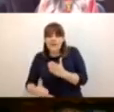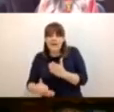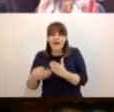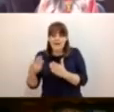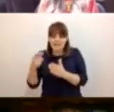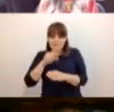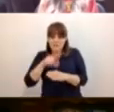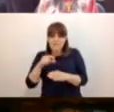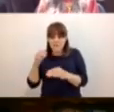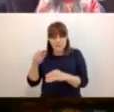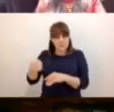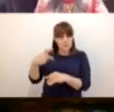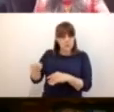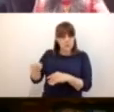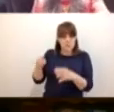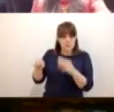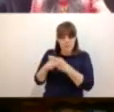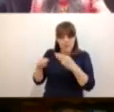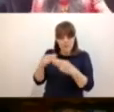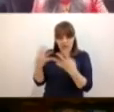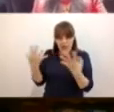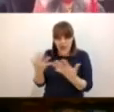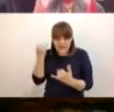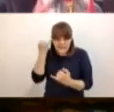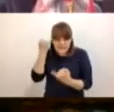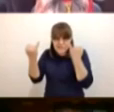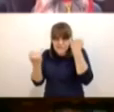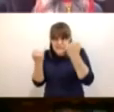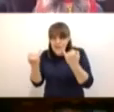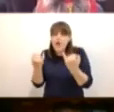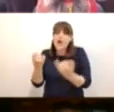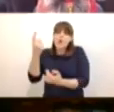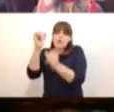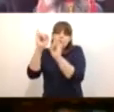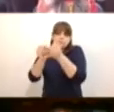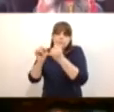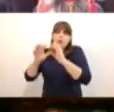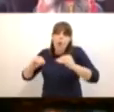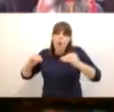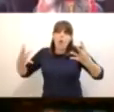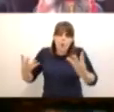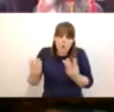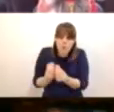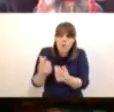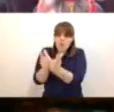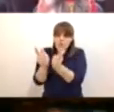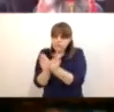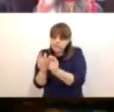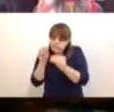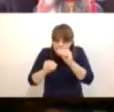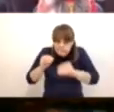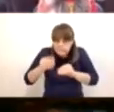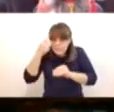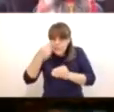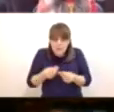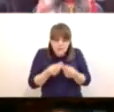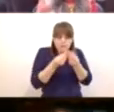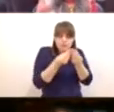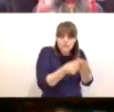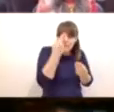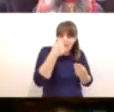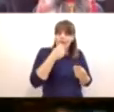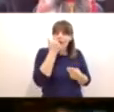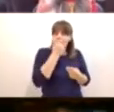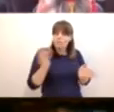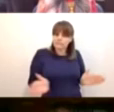ellos mismos en lo individual o en forma colegiada como un mecanismo para dar continuidad a los estudios de los alumnos.